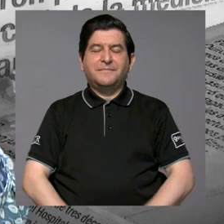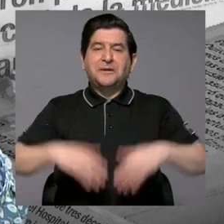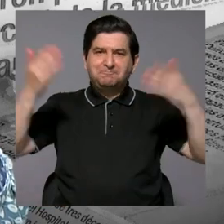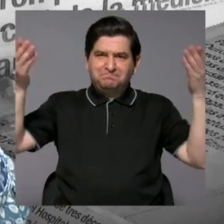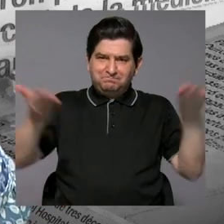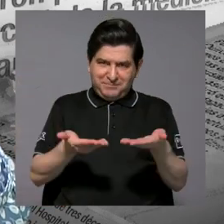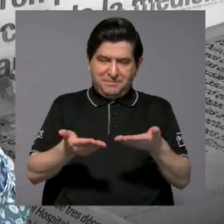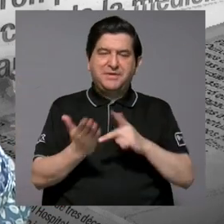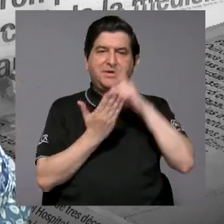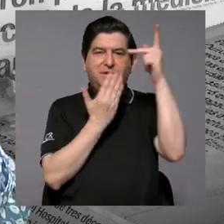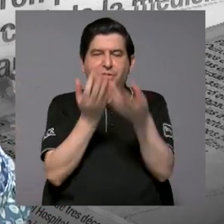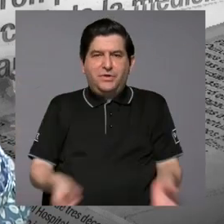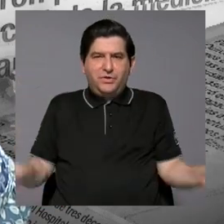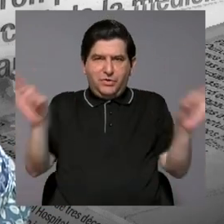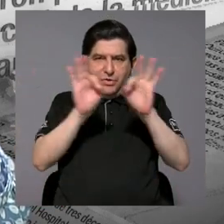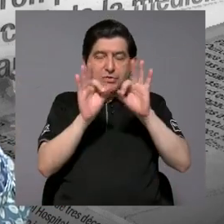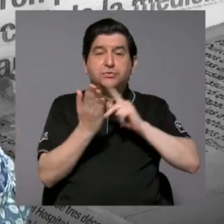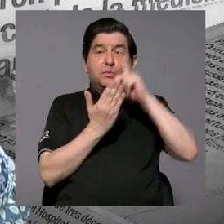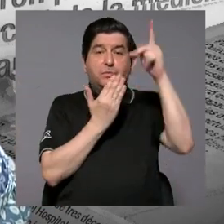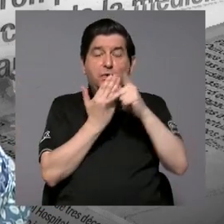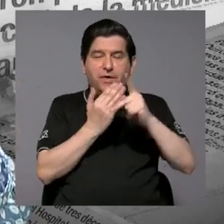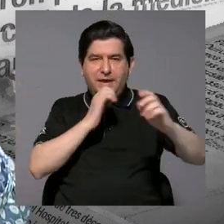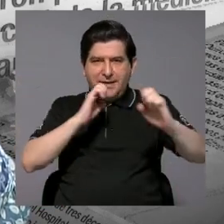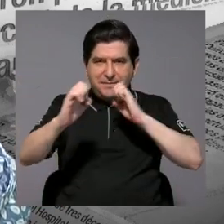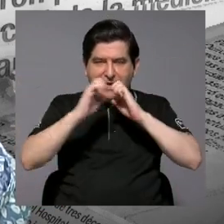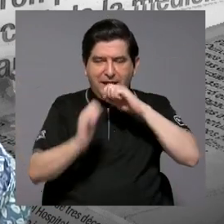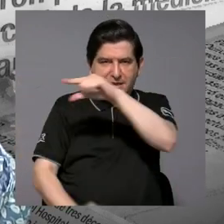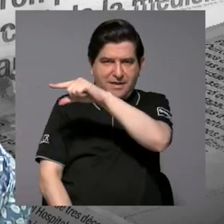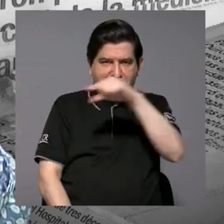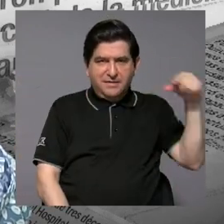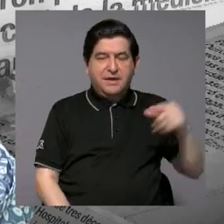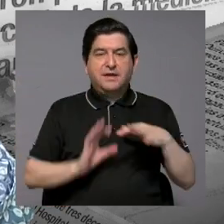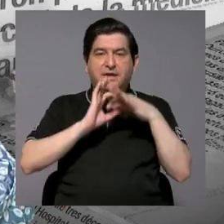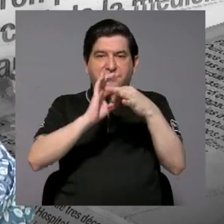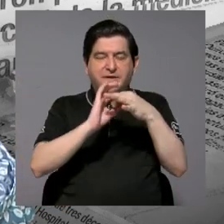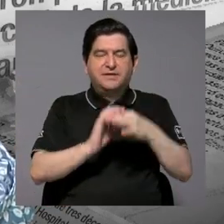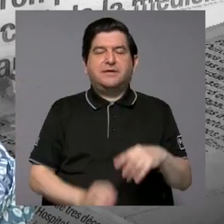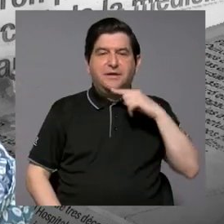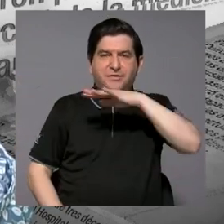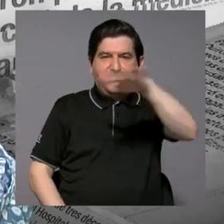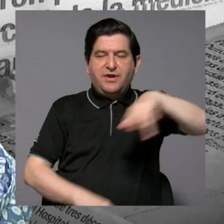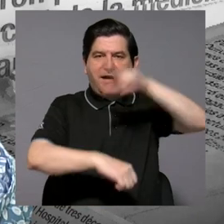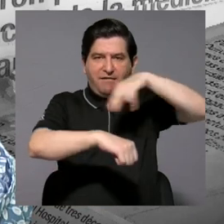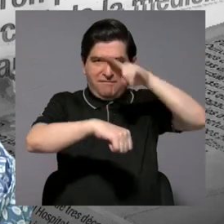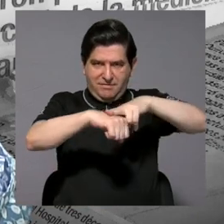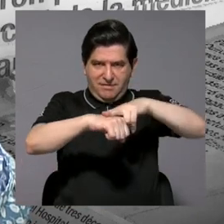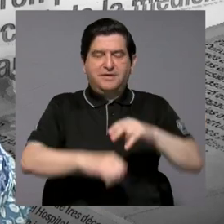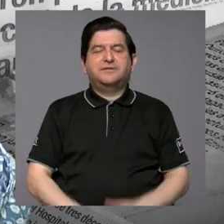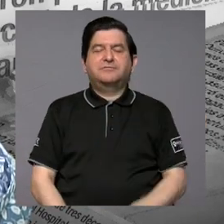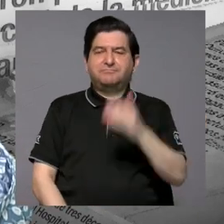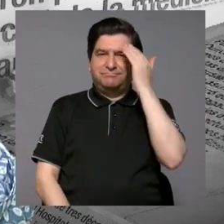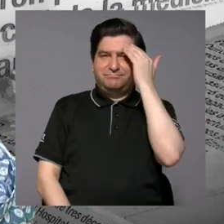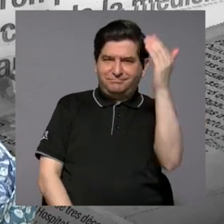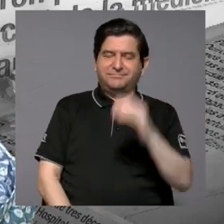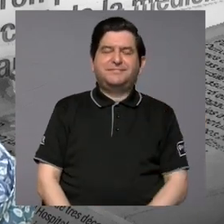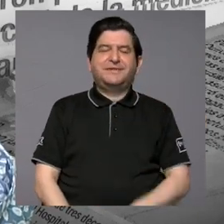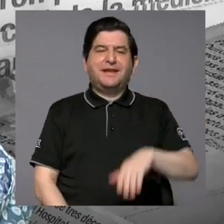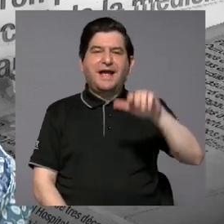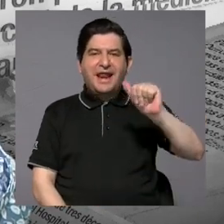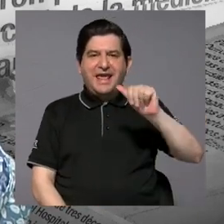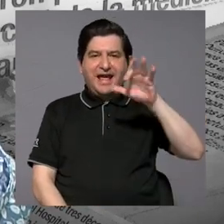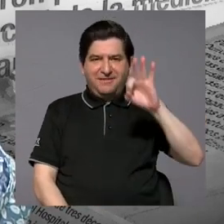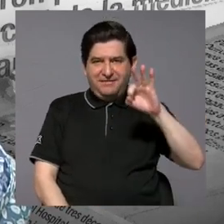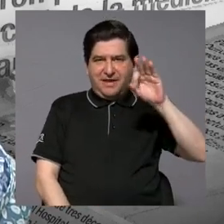Bienvenidos a Lo que importa, un programa de entrevista semanal sobre la realidad nacional. Les saluda Alejandra